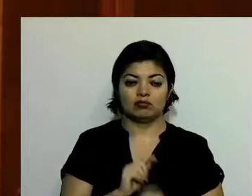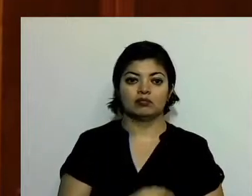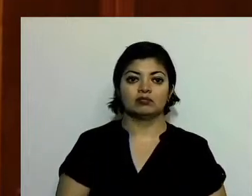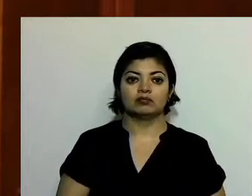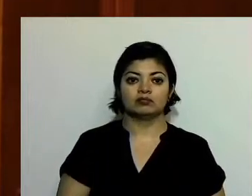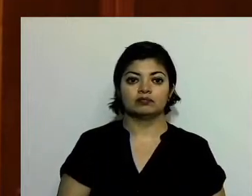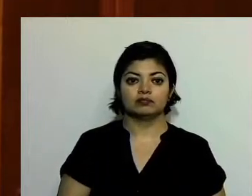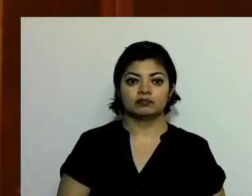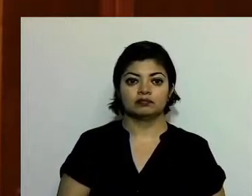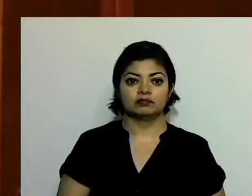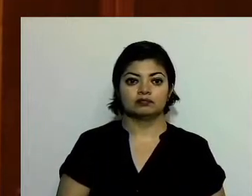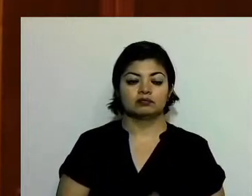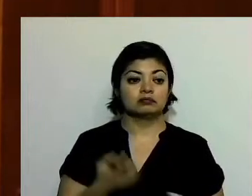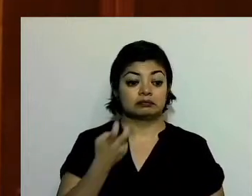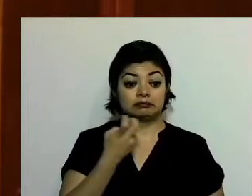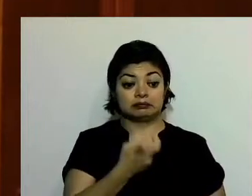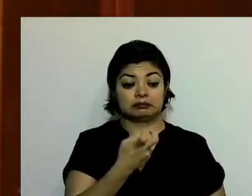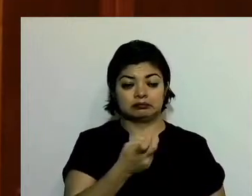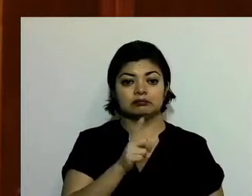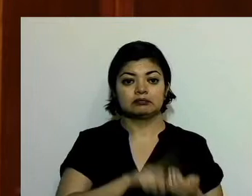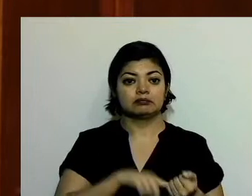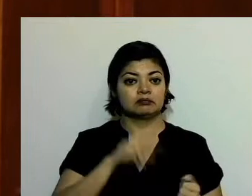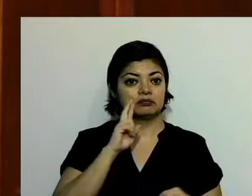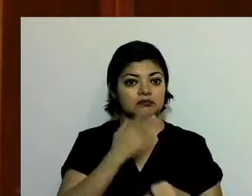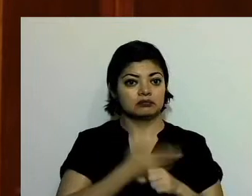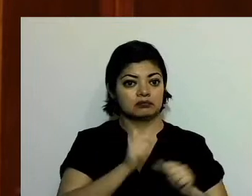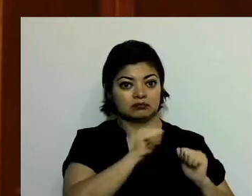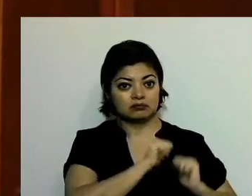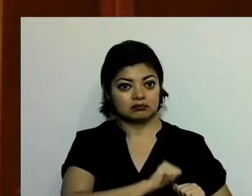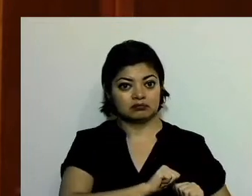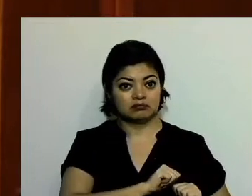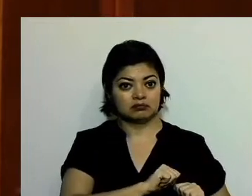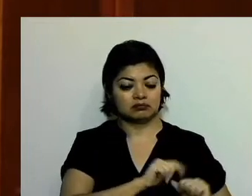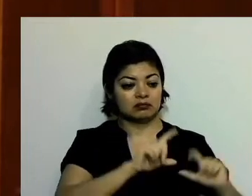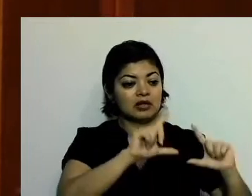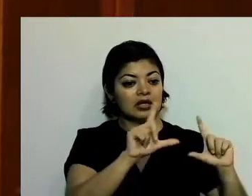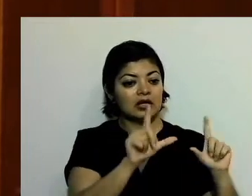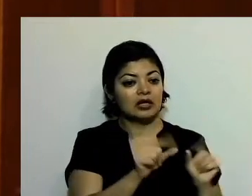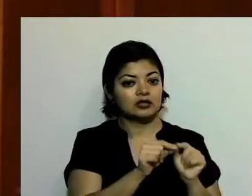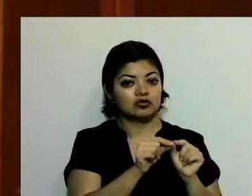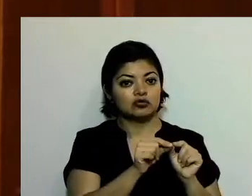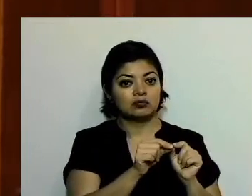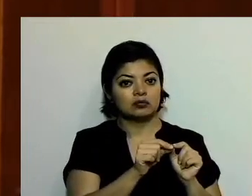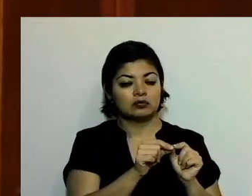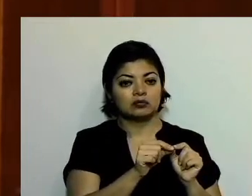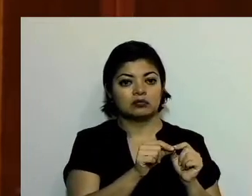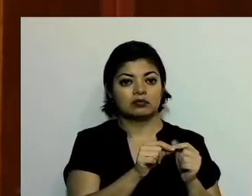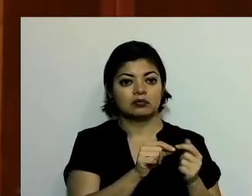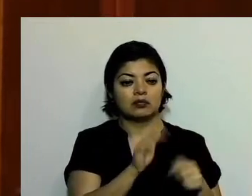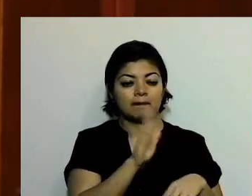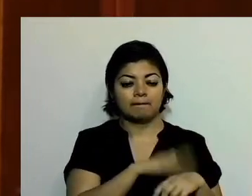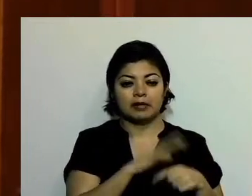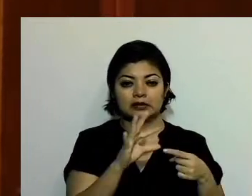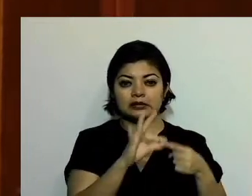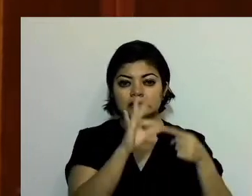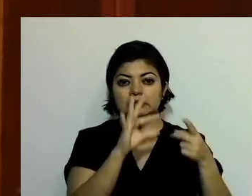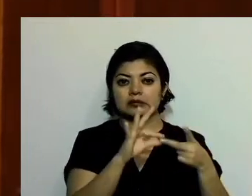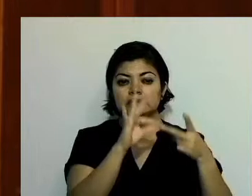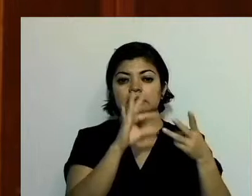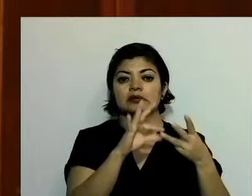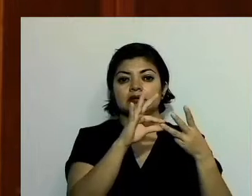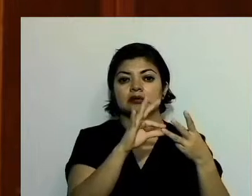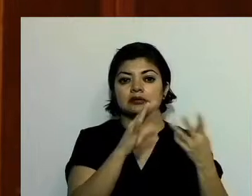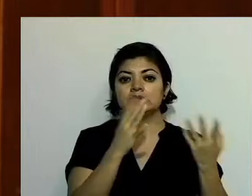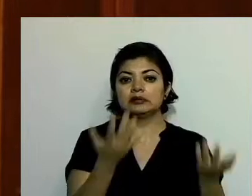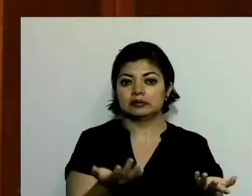Ese documento que obra en su poder resume, de manera puntual, de manera